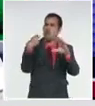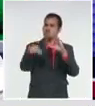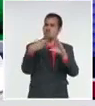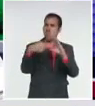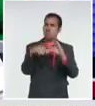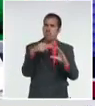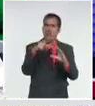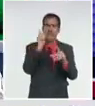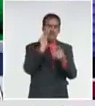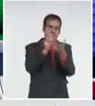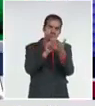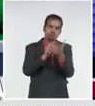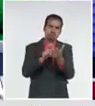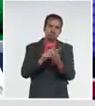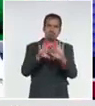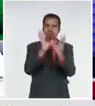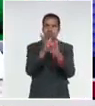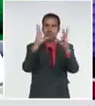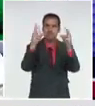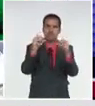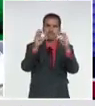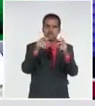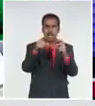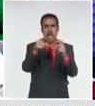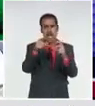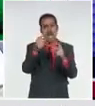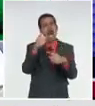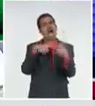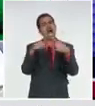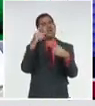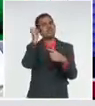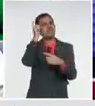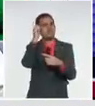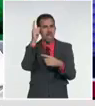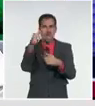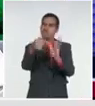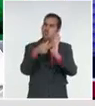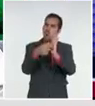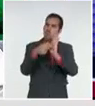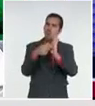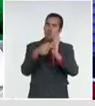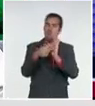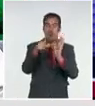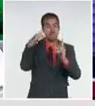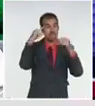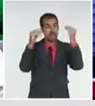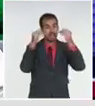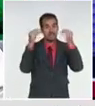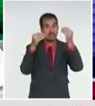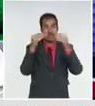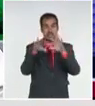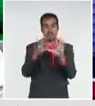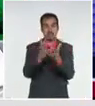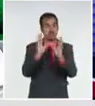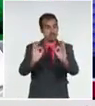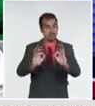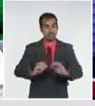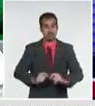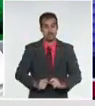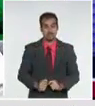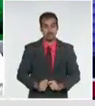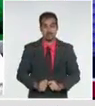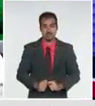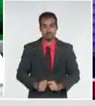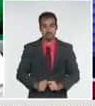estadísticas, hace sus comentarios preocupadas por lo que está pasando. Pero realmente no